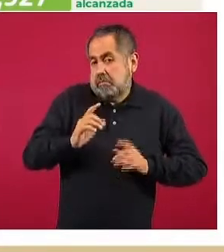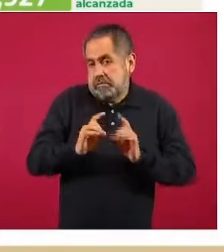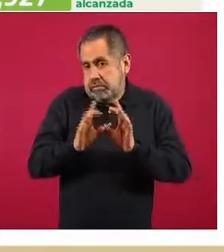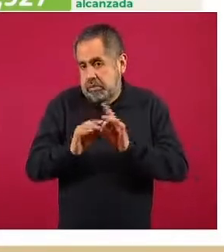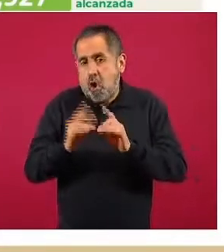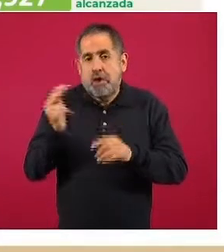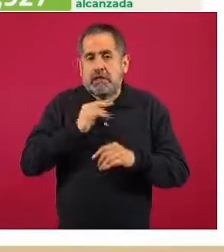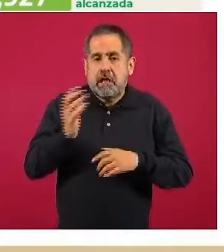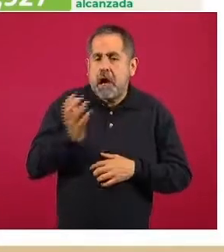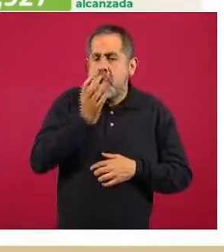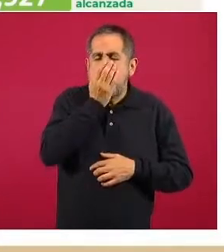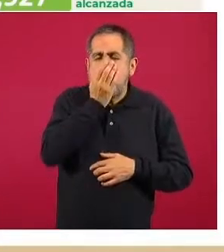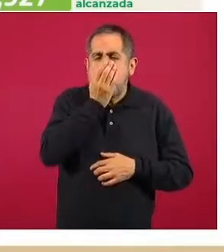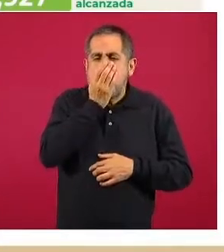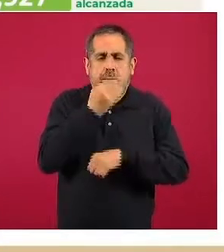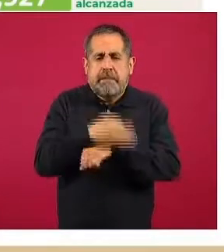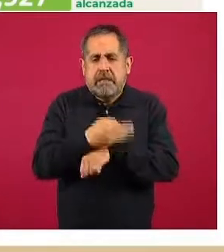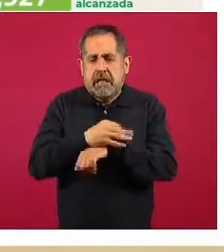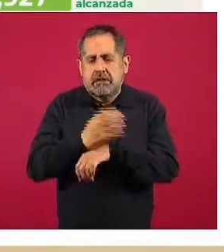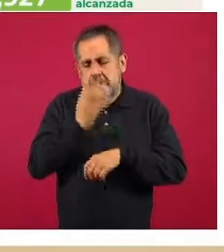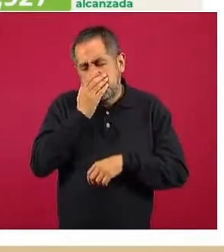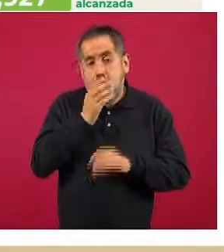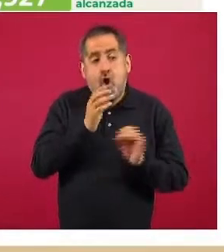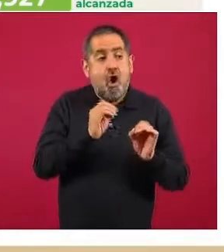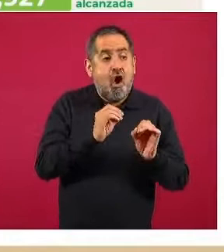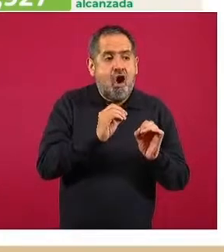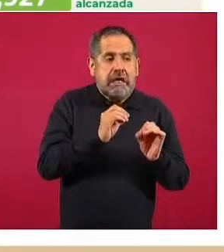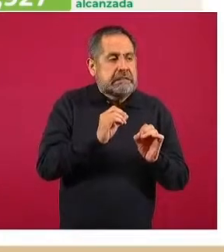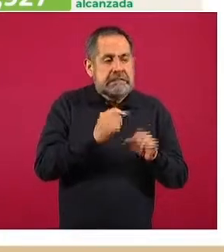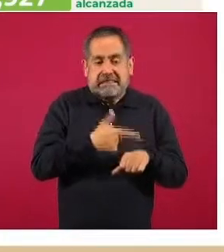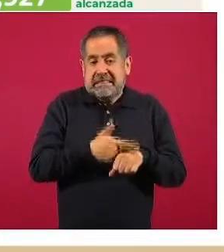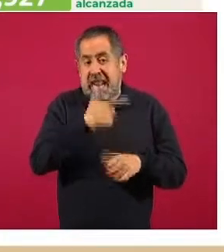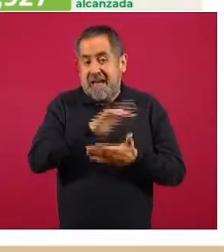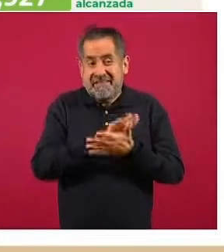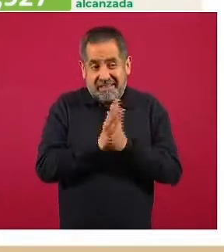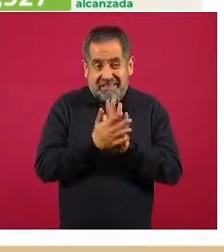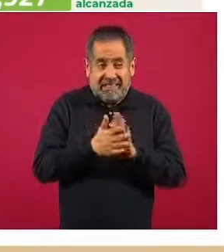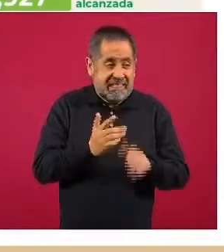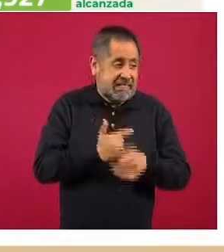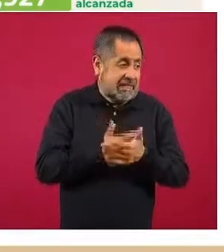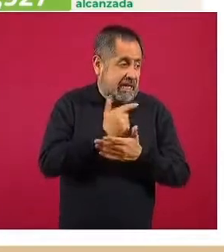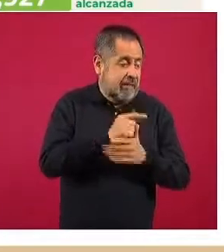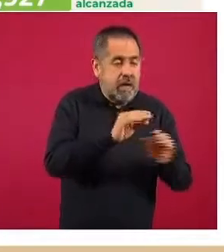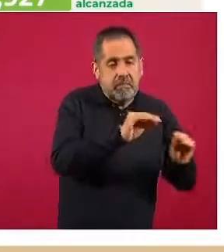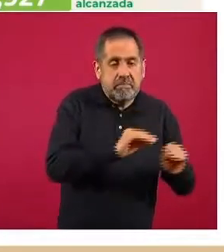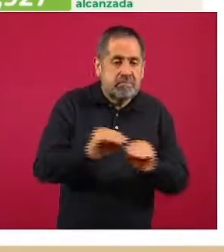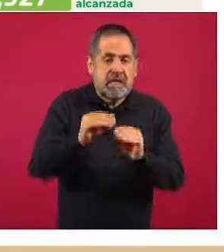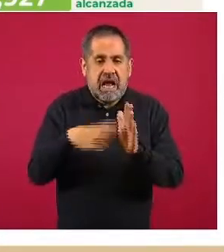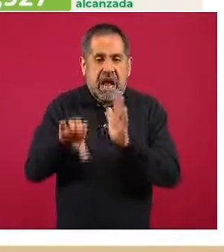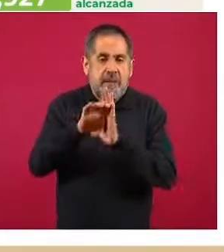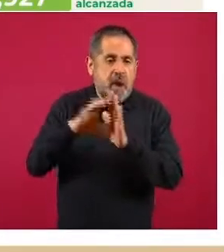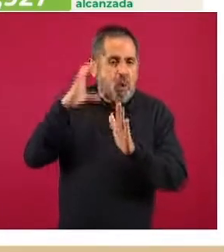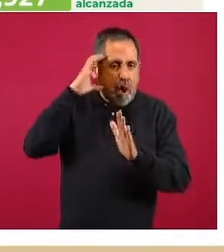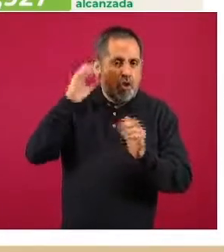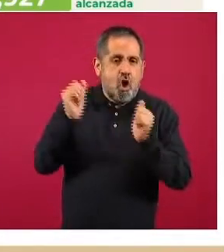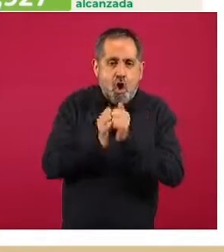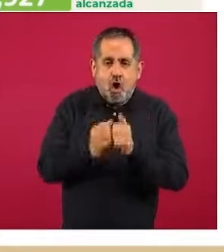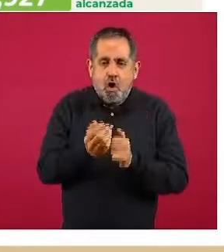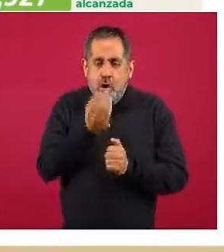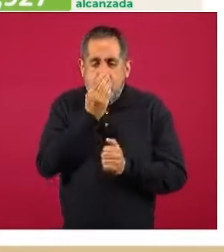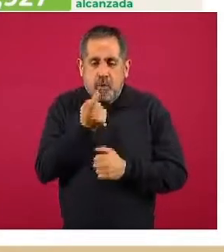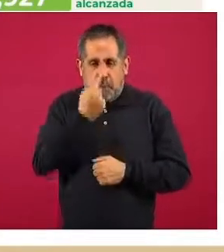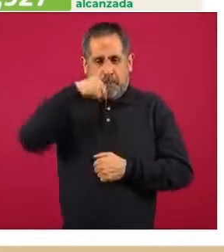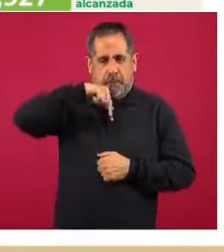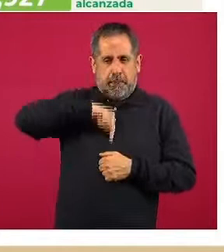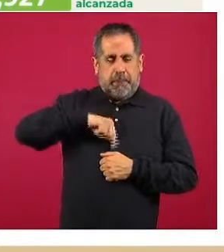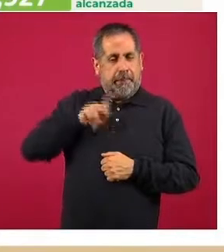oxigenoterapia de manera temprana o van a inclusive requerir pues de una cama con ventilador, que es la que en